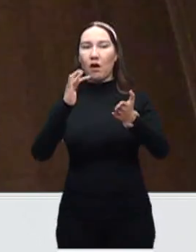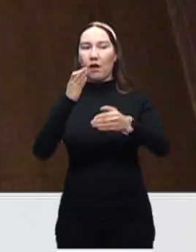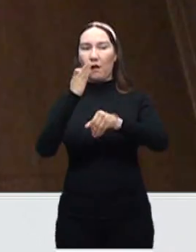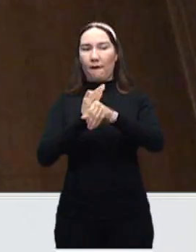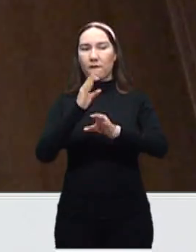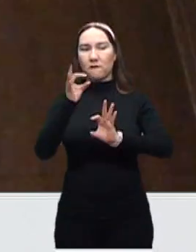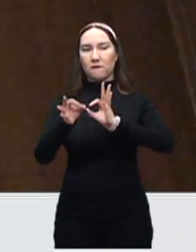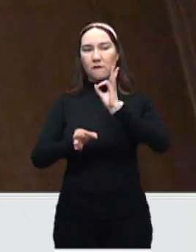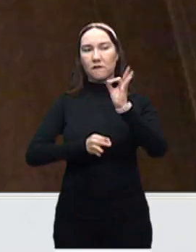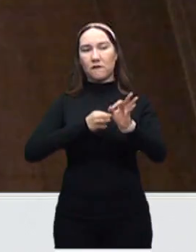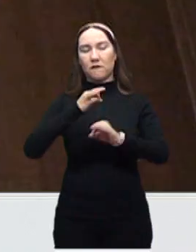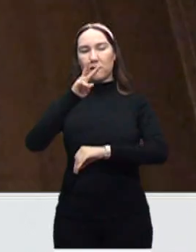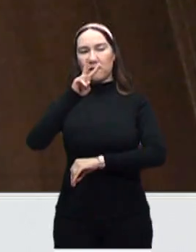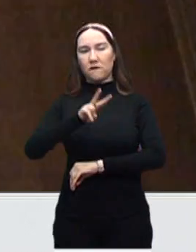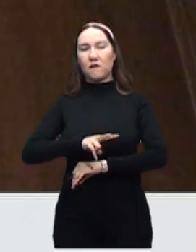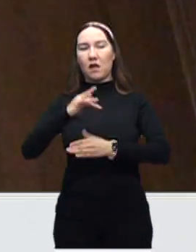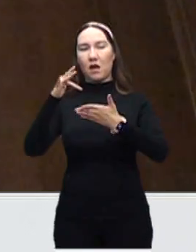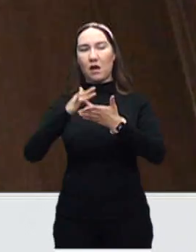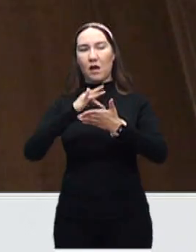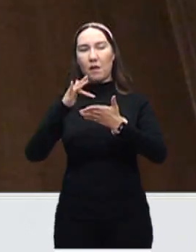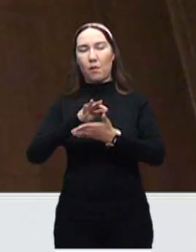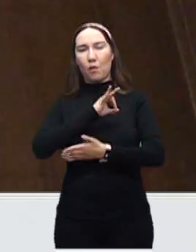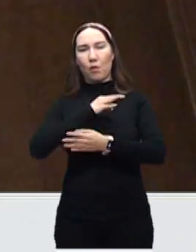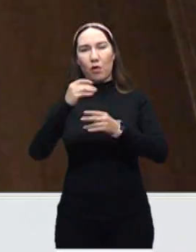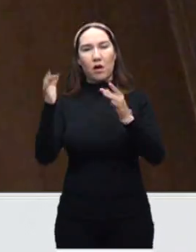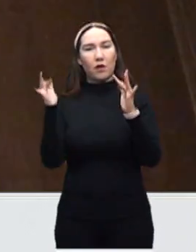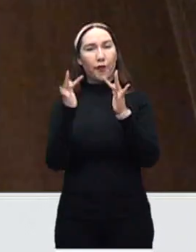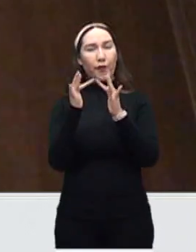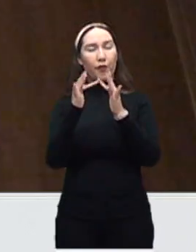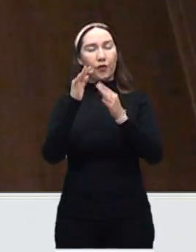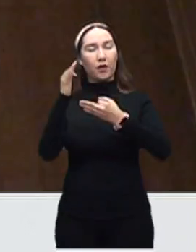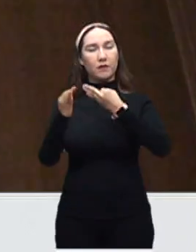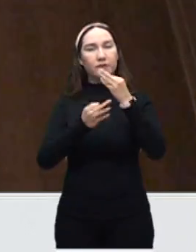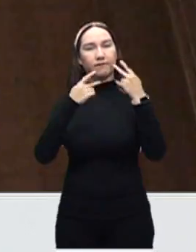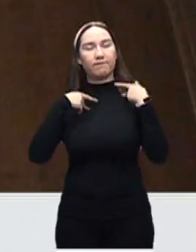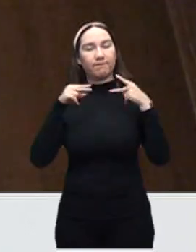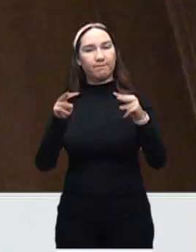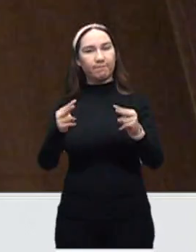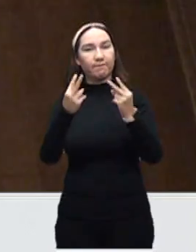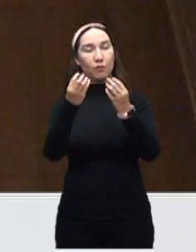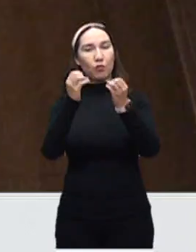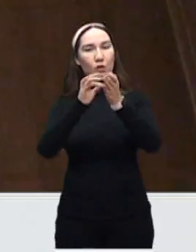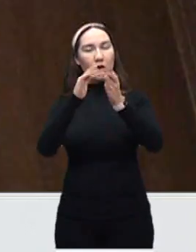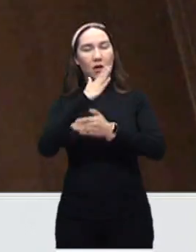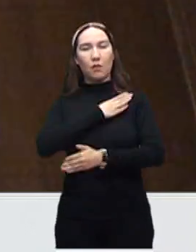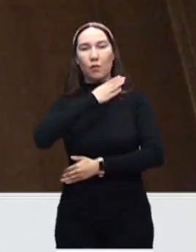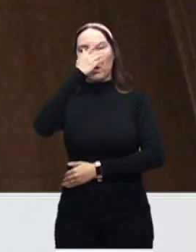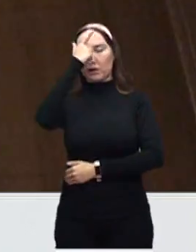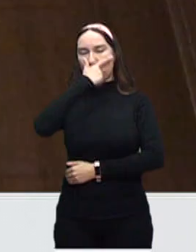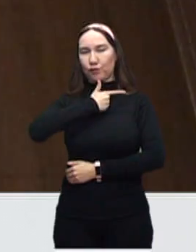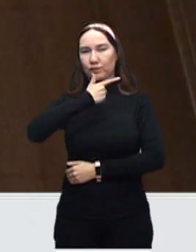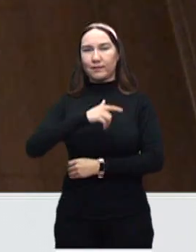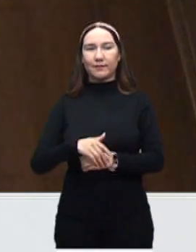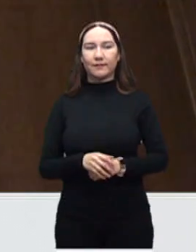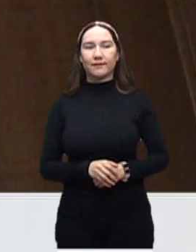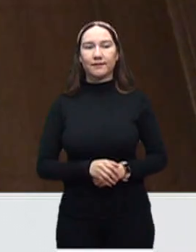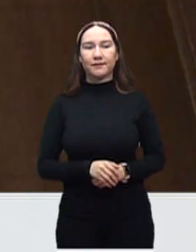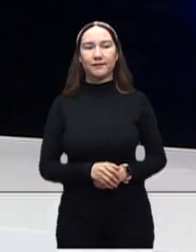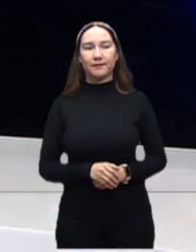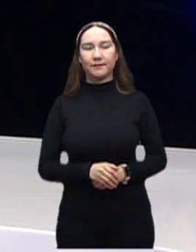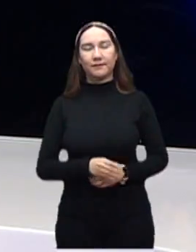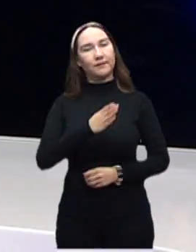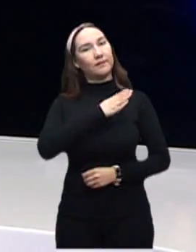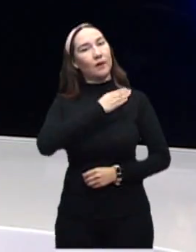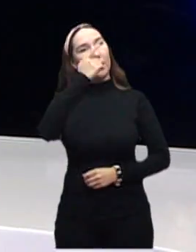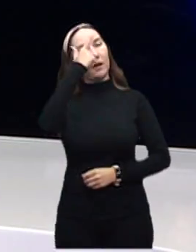es extraordinario para nosotros poder tener contacto con toda la ciudadanía. Muchísimas gracias y muy buenas noches, como siempre. Muy buenas